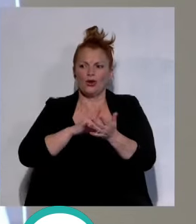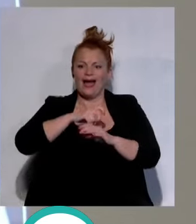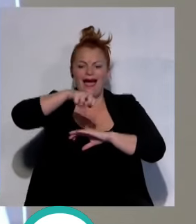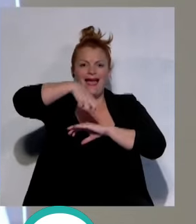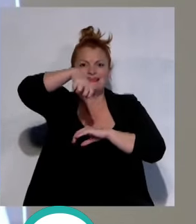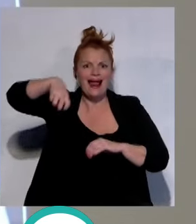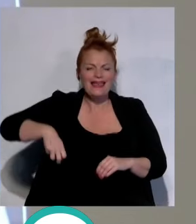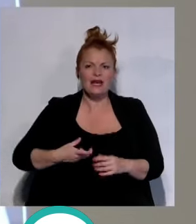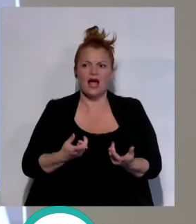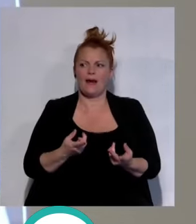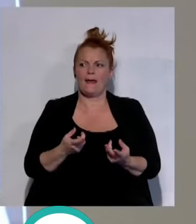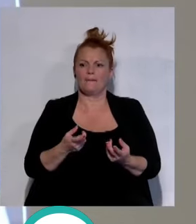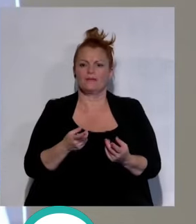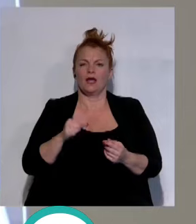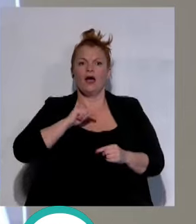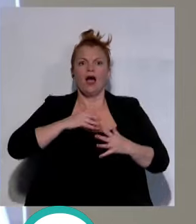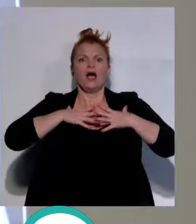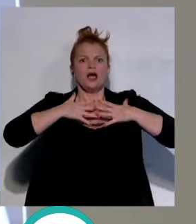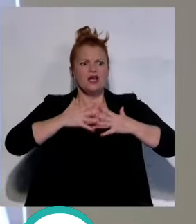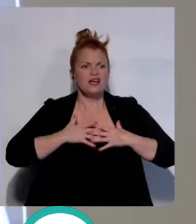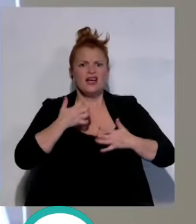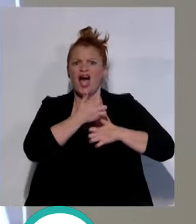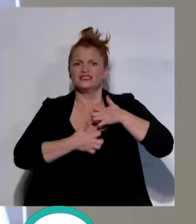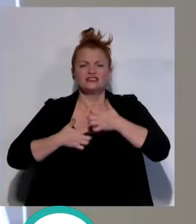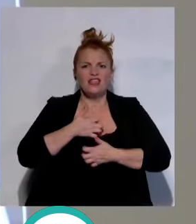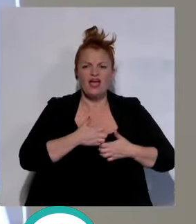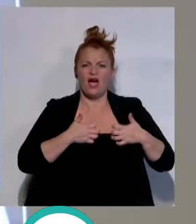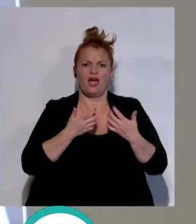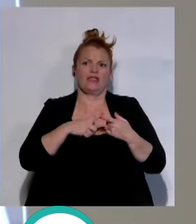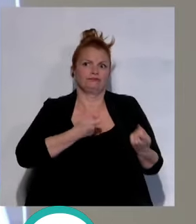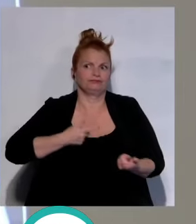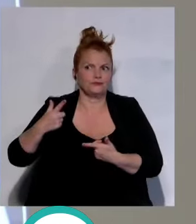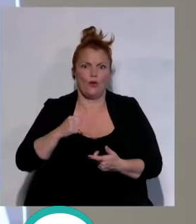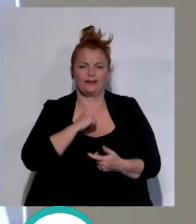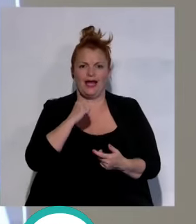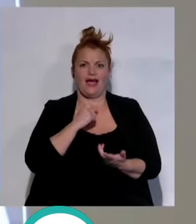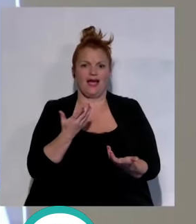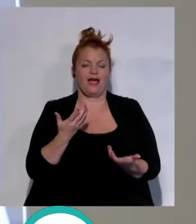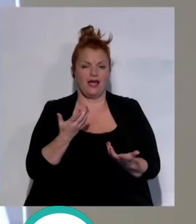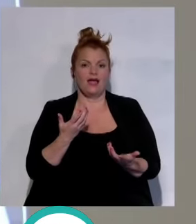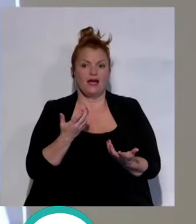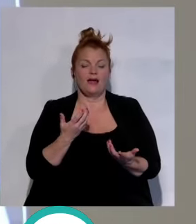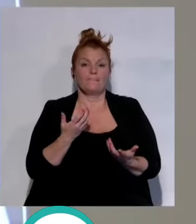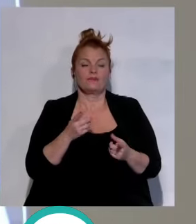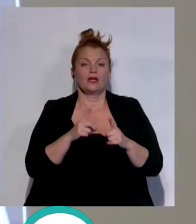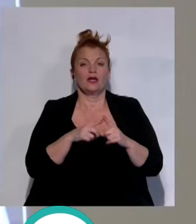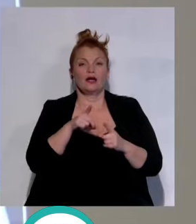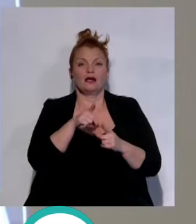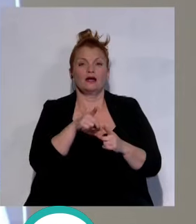gente con crisis gente intoxicada gente que hay llevar al hospital gente que de alguna manera